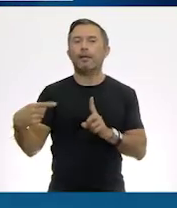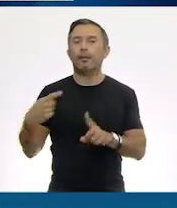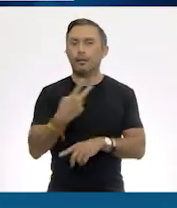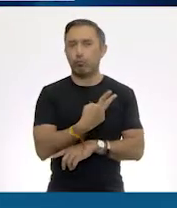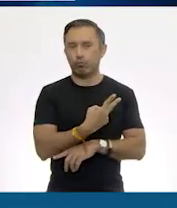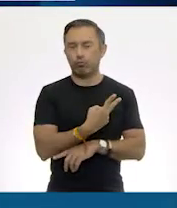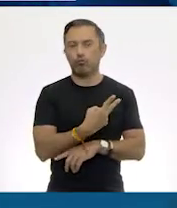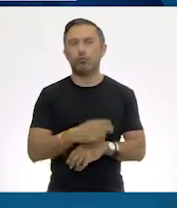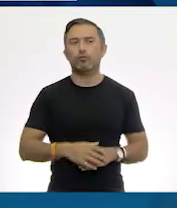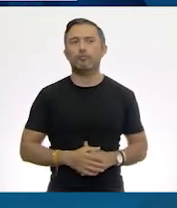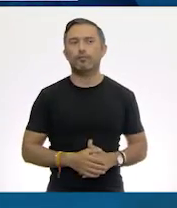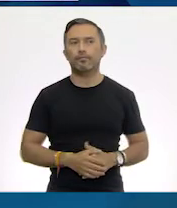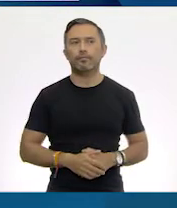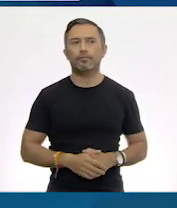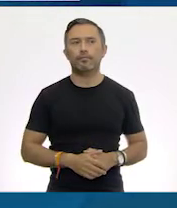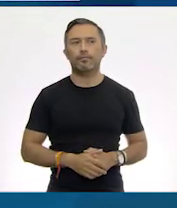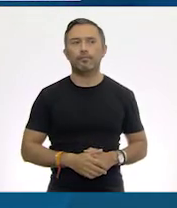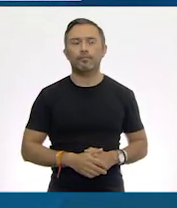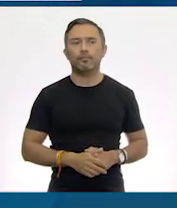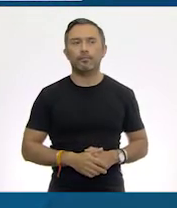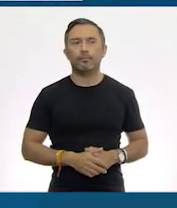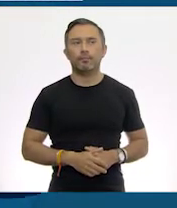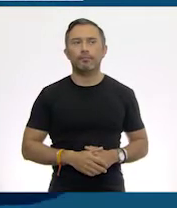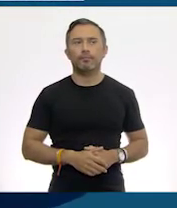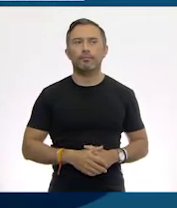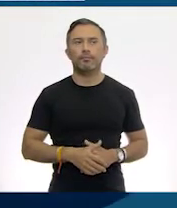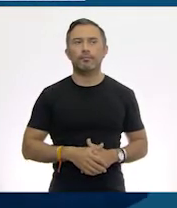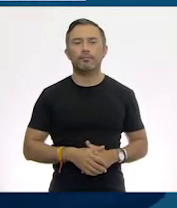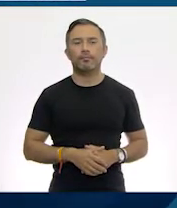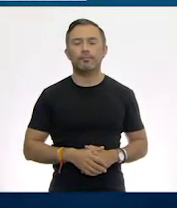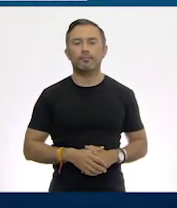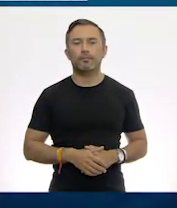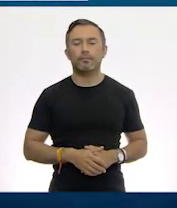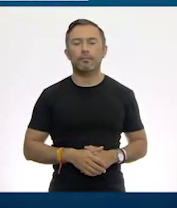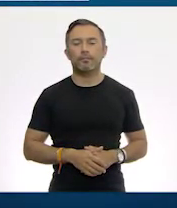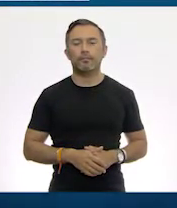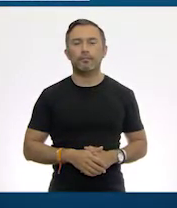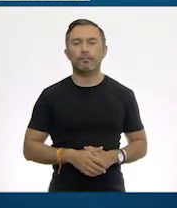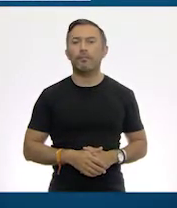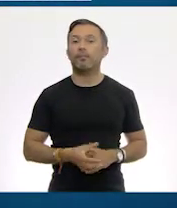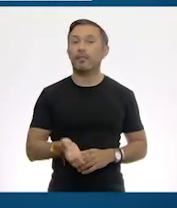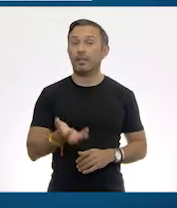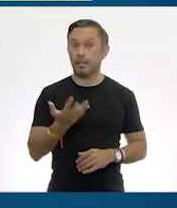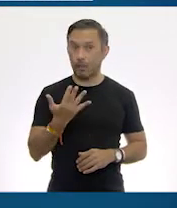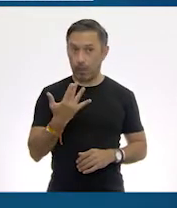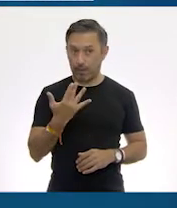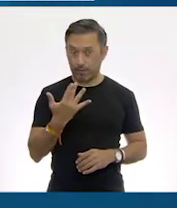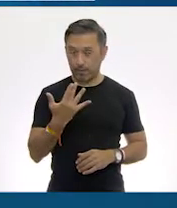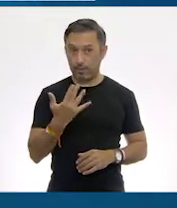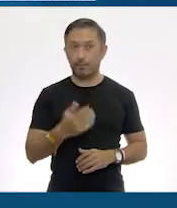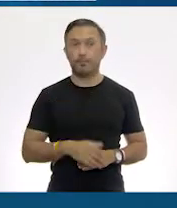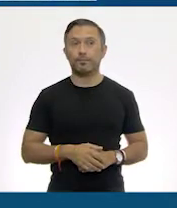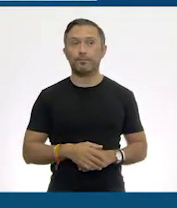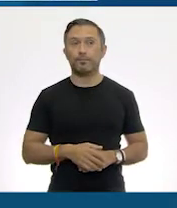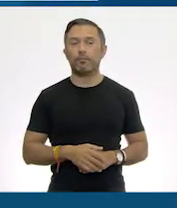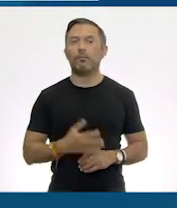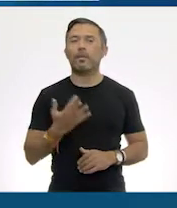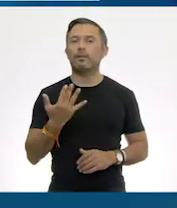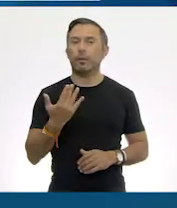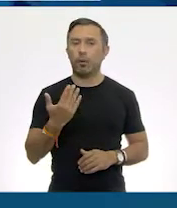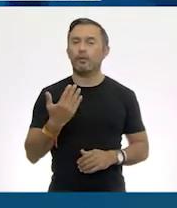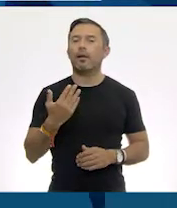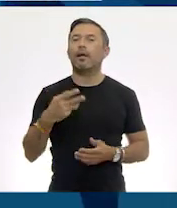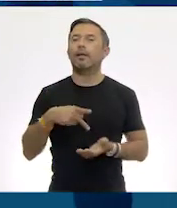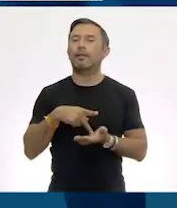2. Ajá. A ver, serían 50. 50 kilos